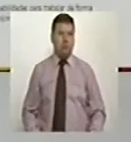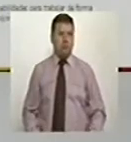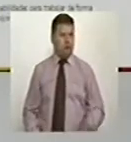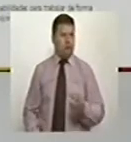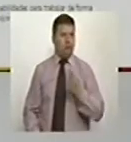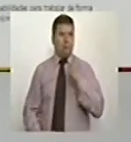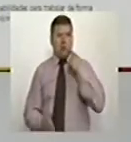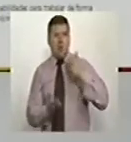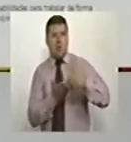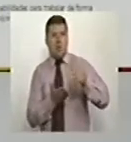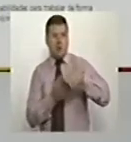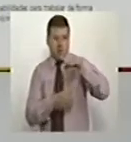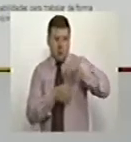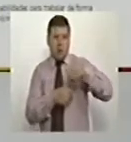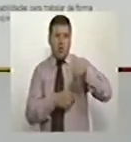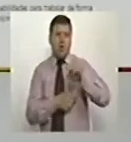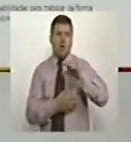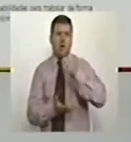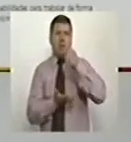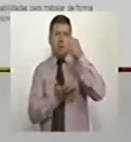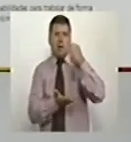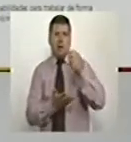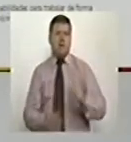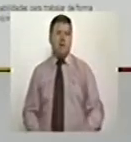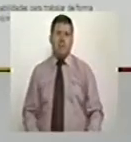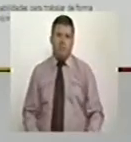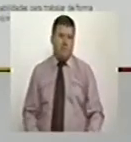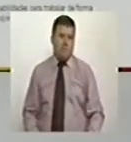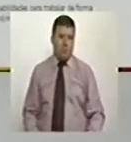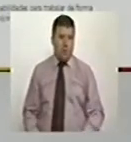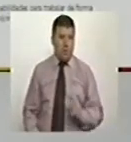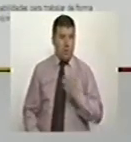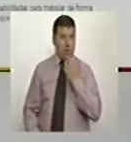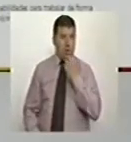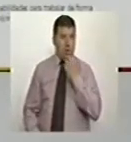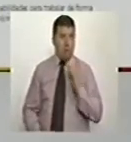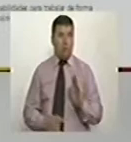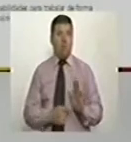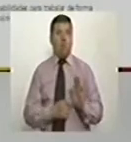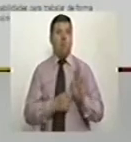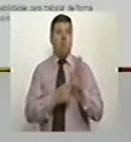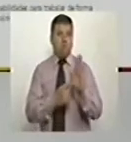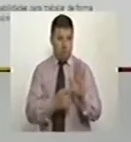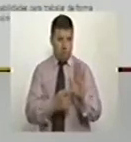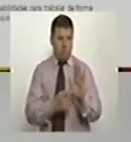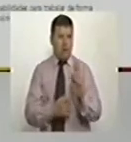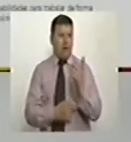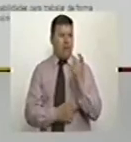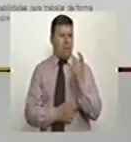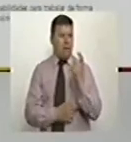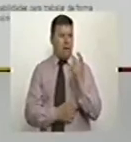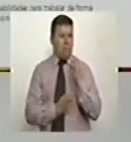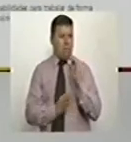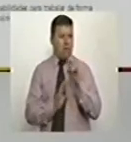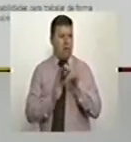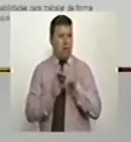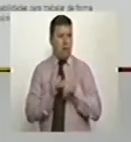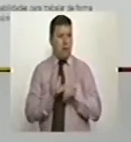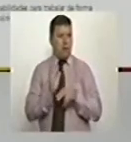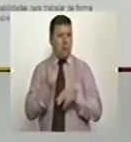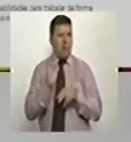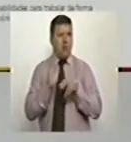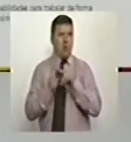toque para los gastos y otro para la inversión. Este es un buen ejemplo de cómo nos hace falta protocolizar los